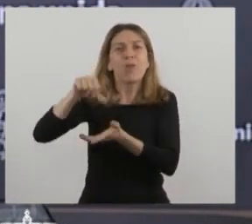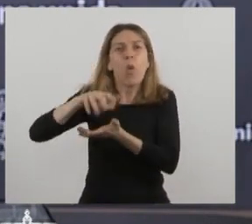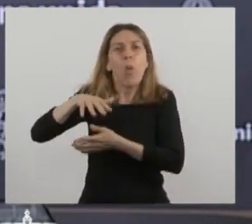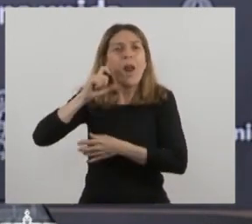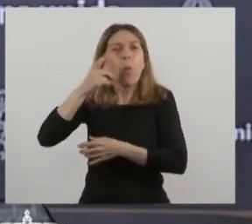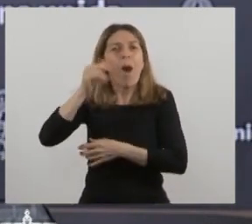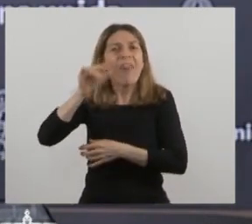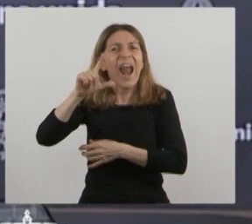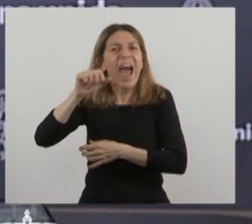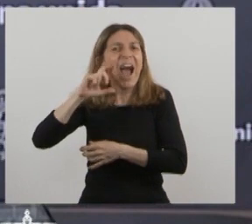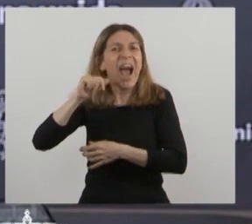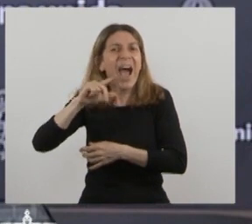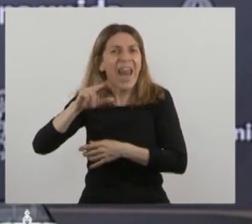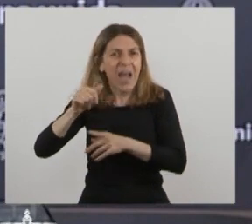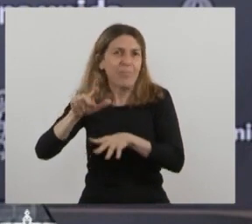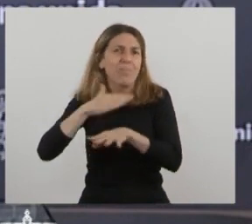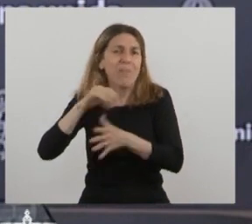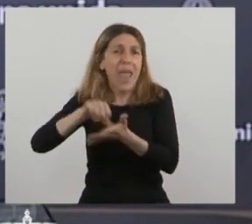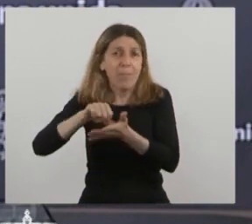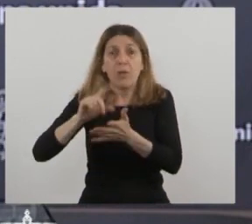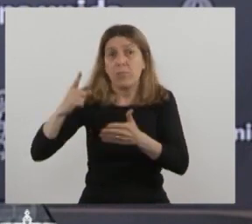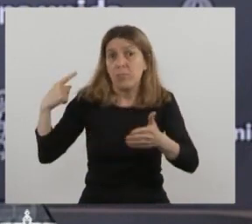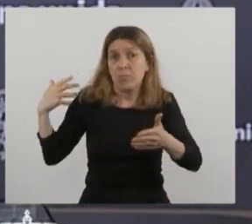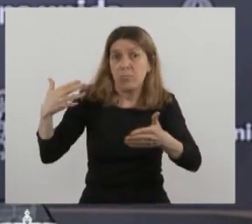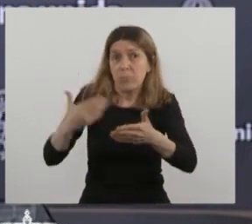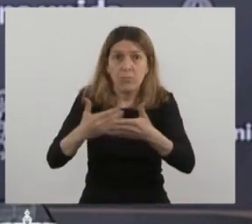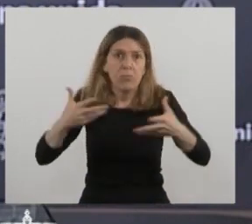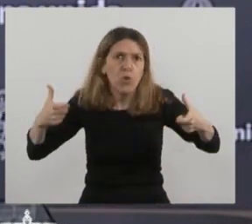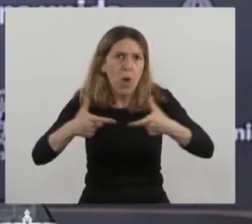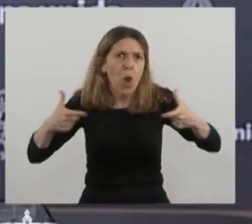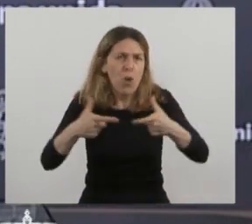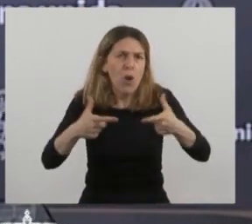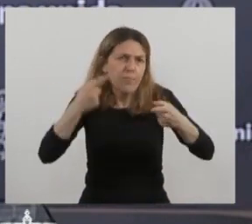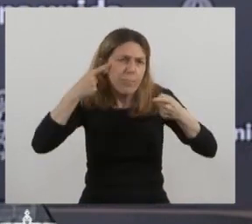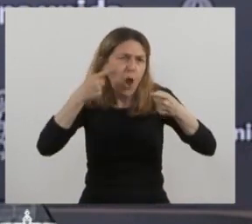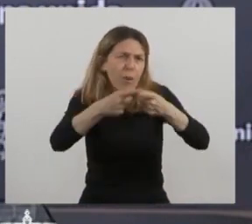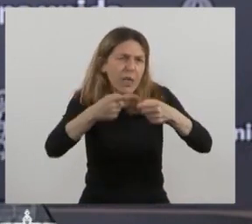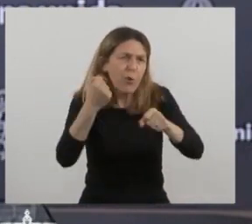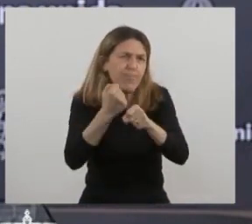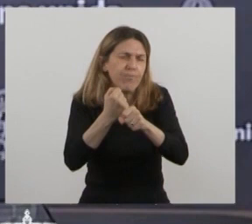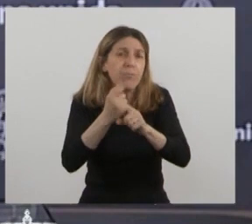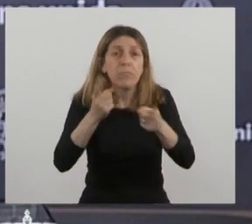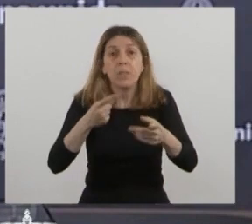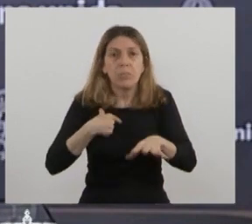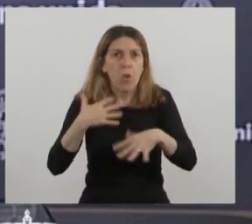30 años que nos encuentran hermanados frente a los desafíos que nos deja una pandemia,